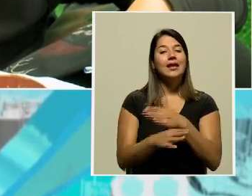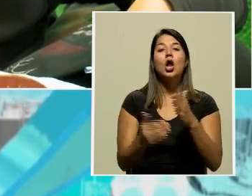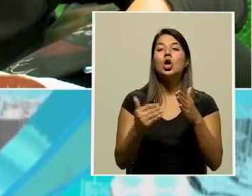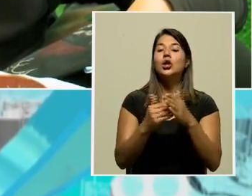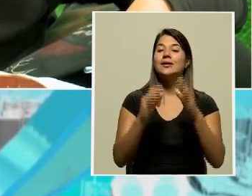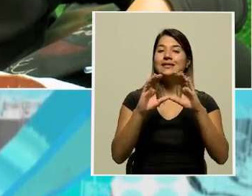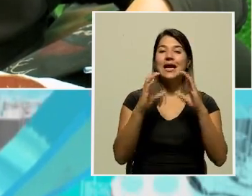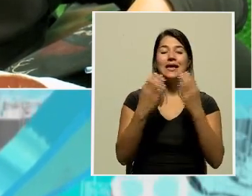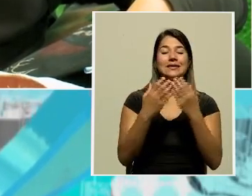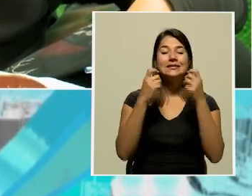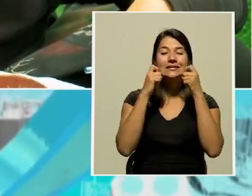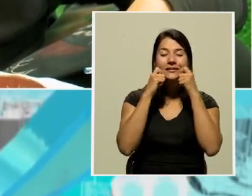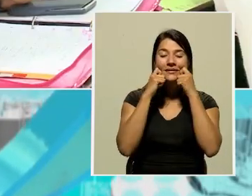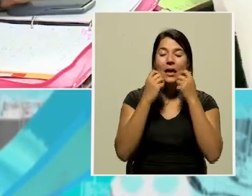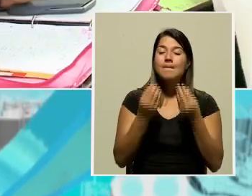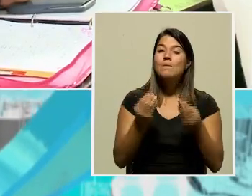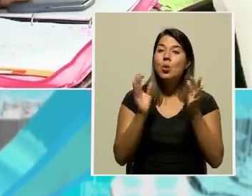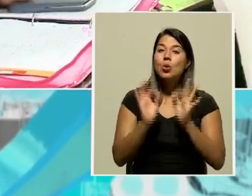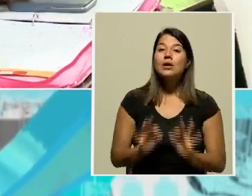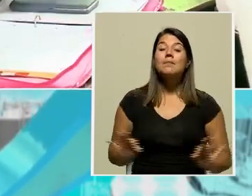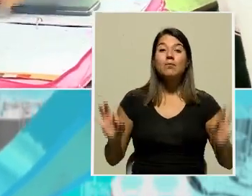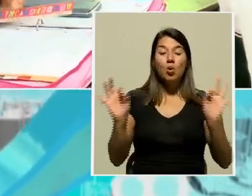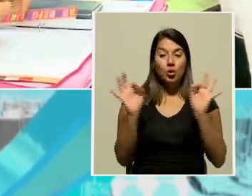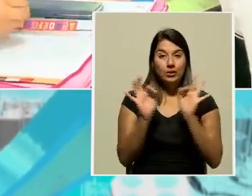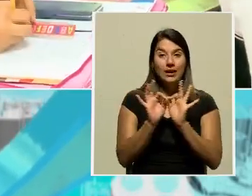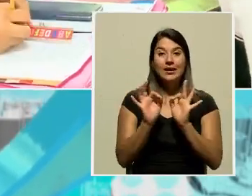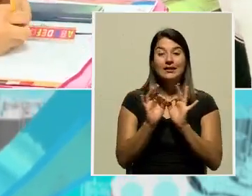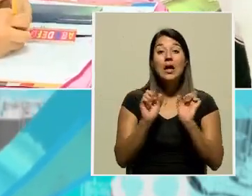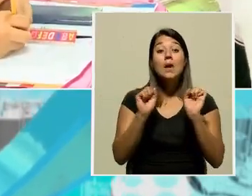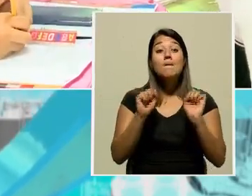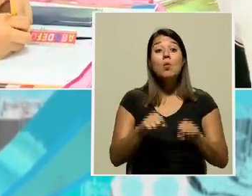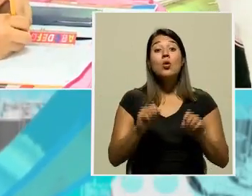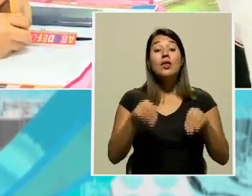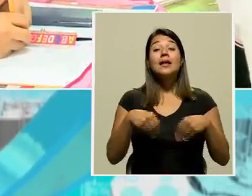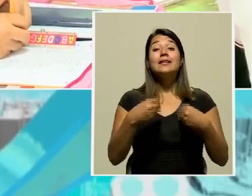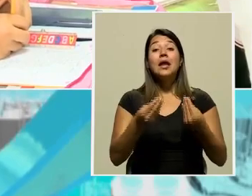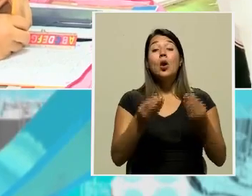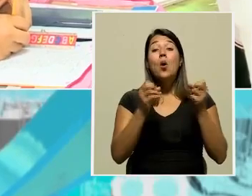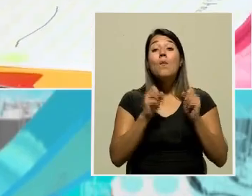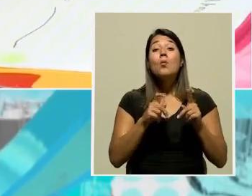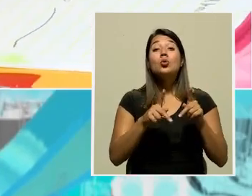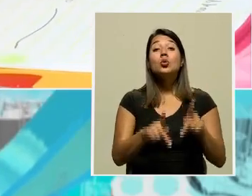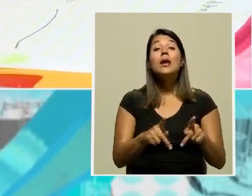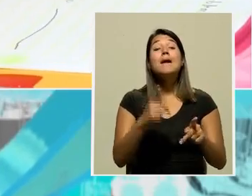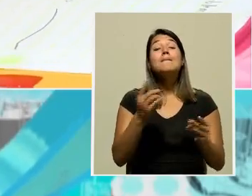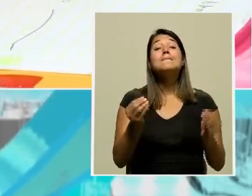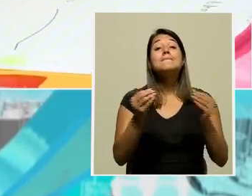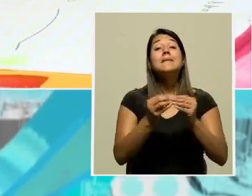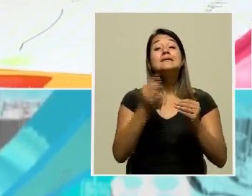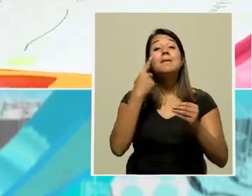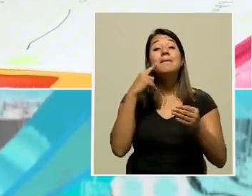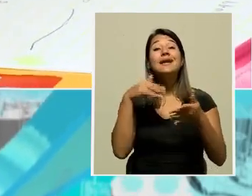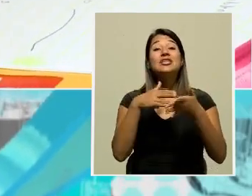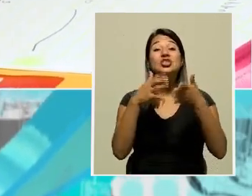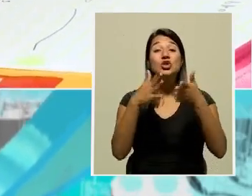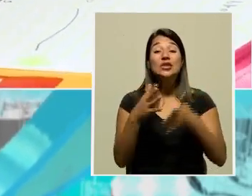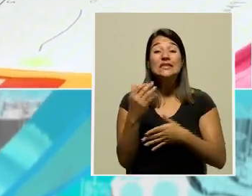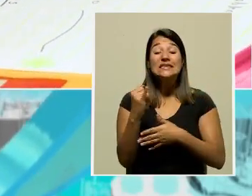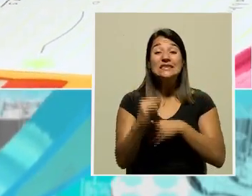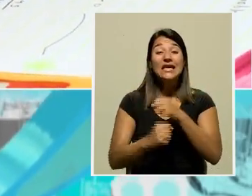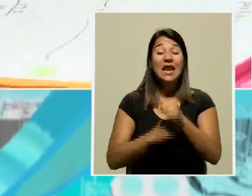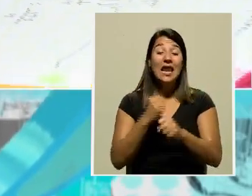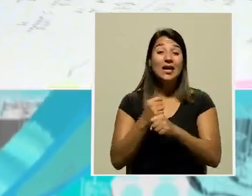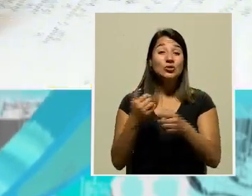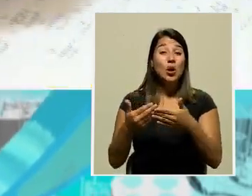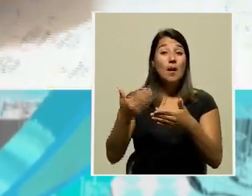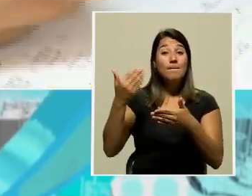importante a corregir este tipo de procesos, ofrecer las oportunidades, sobre todo a aquellas personas estudiantes que el año pasado pudieron tener